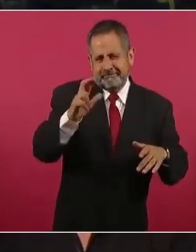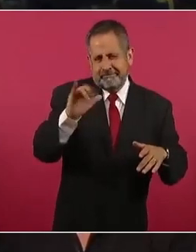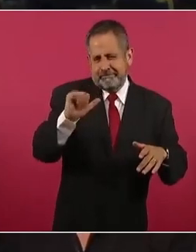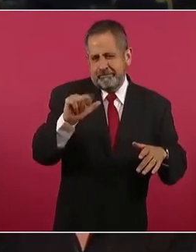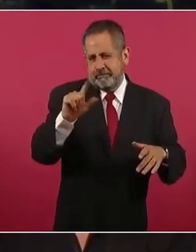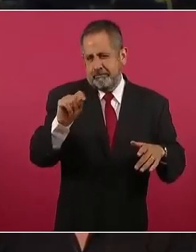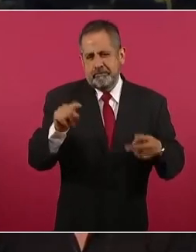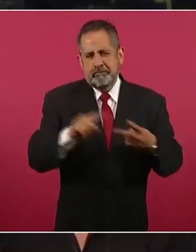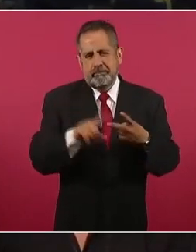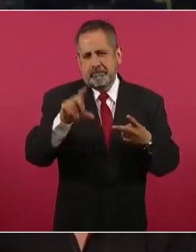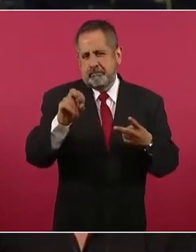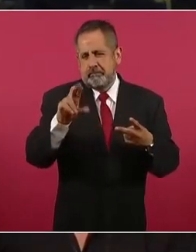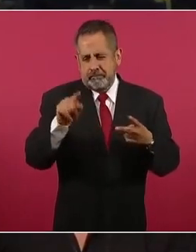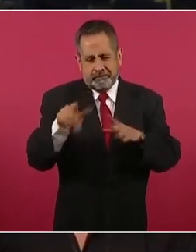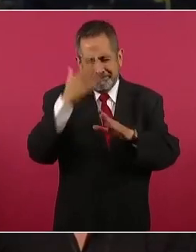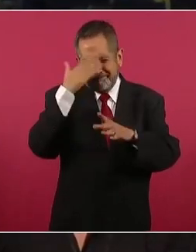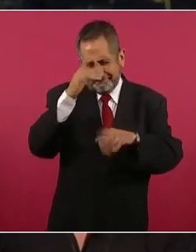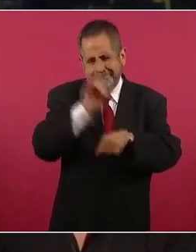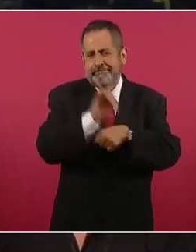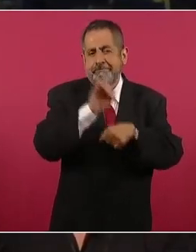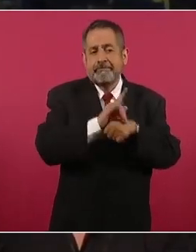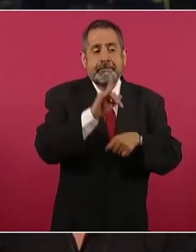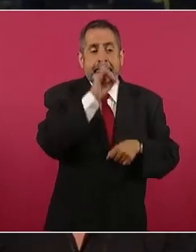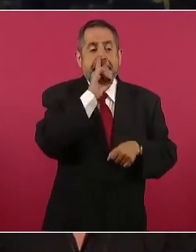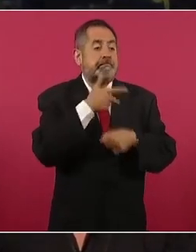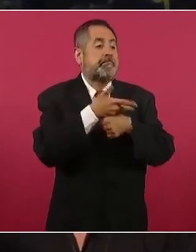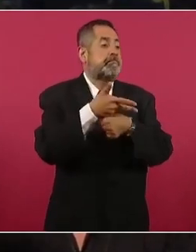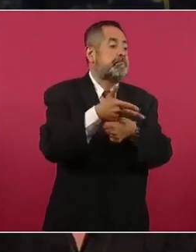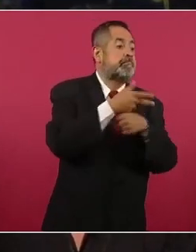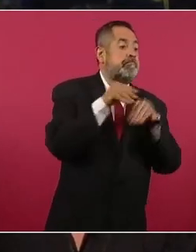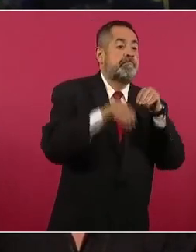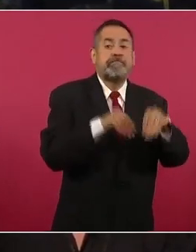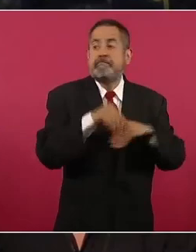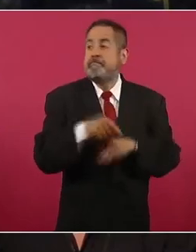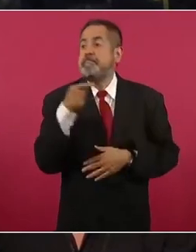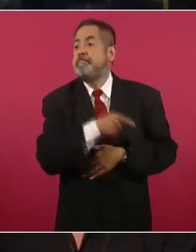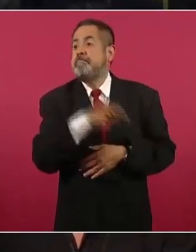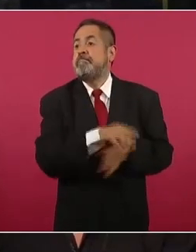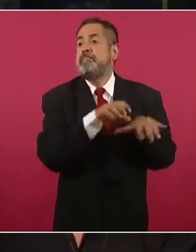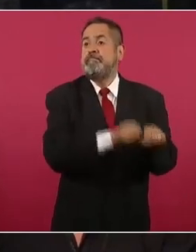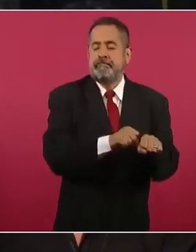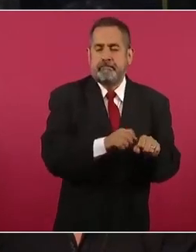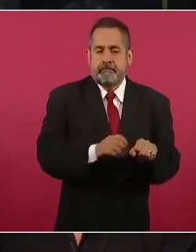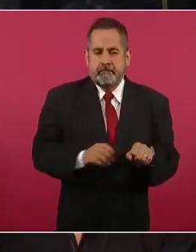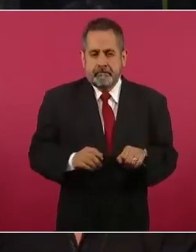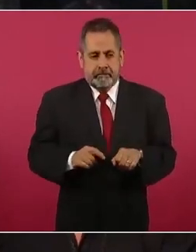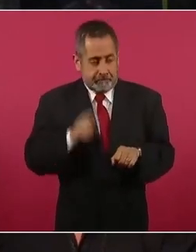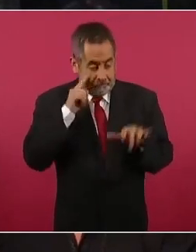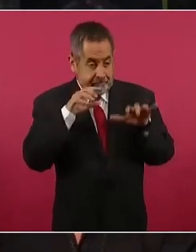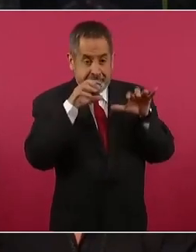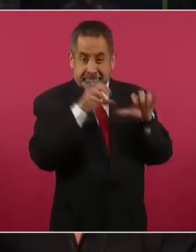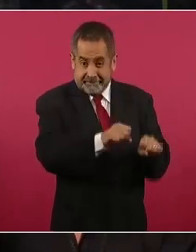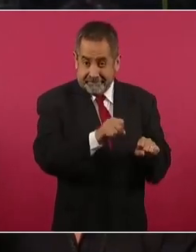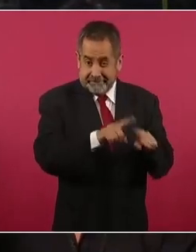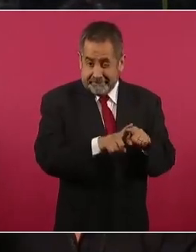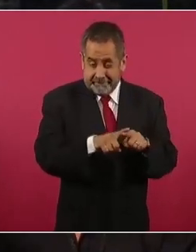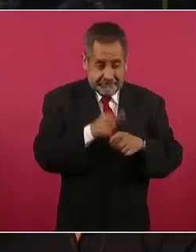por Lórez de Mola y bueno. Sin embargo, en ese montaje se ve claramente que lo están